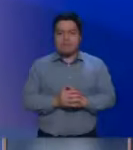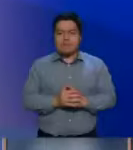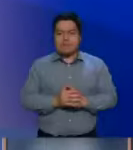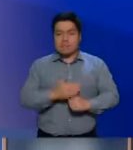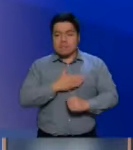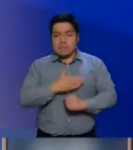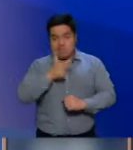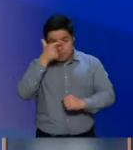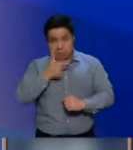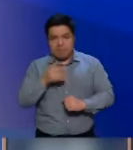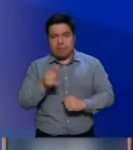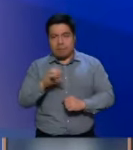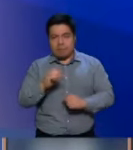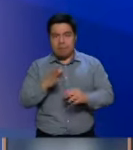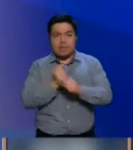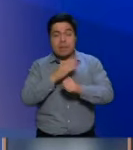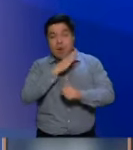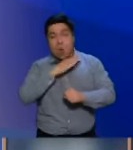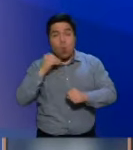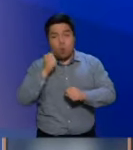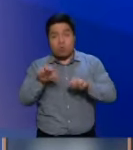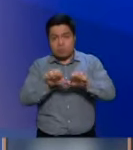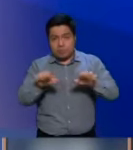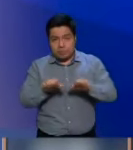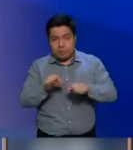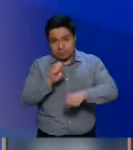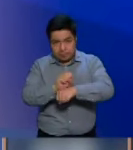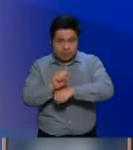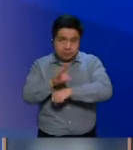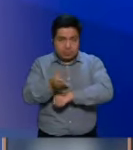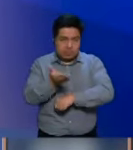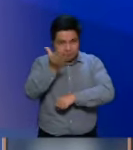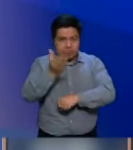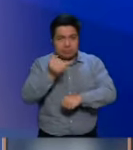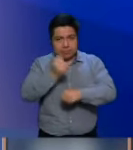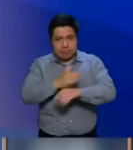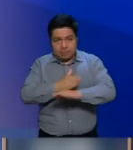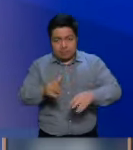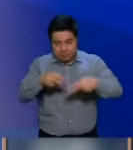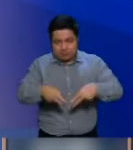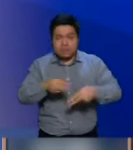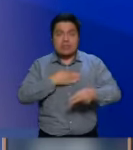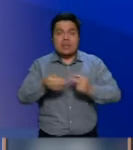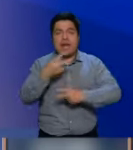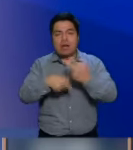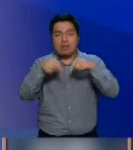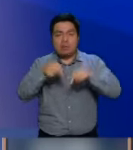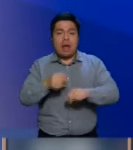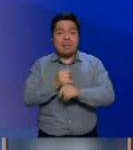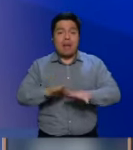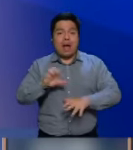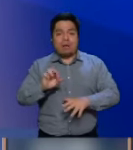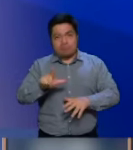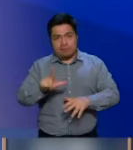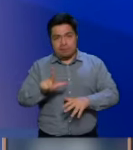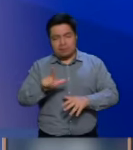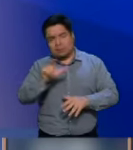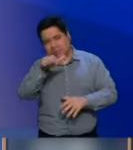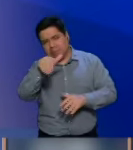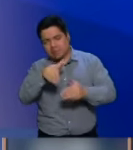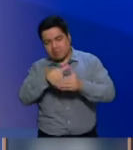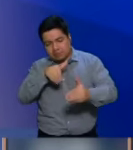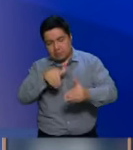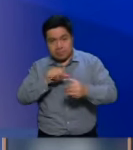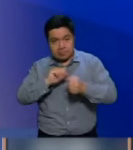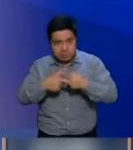Muy buenas noches, mi nombre es Braulio Luna y a nombre de todo el equipo que hace posible esta transmisión, le doy la más cordial bienvenida a Informe Capital. Y antes de